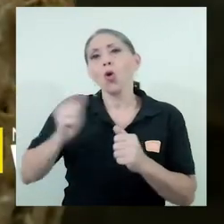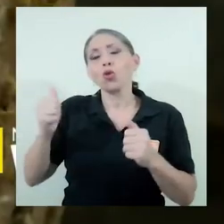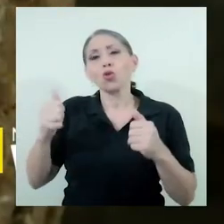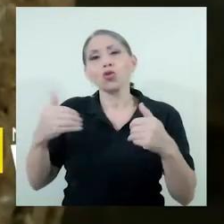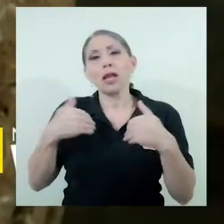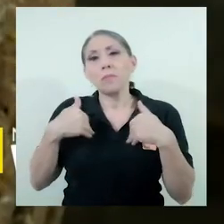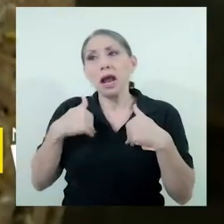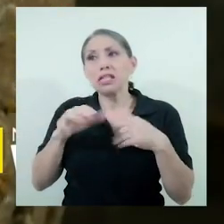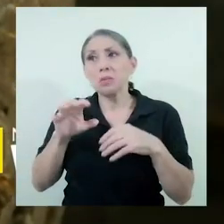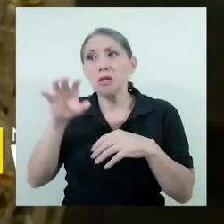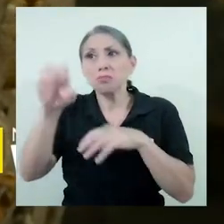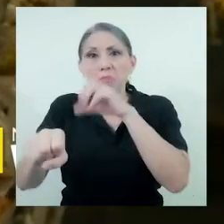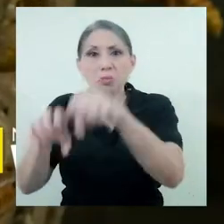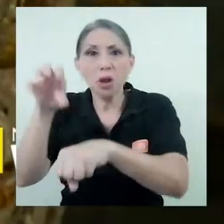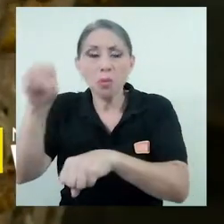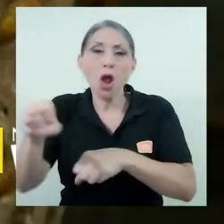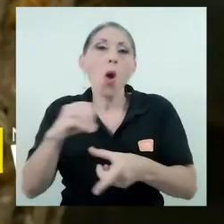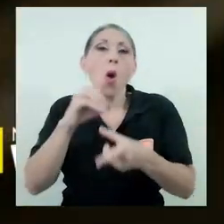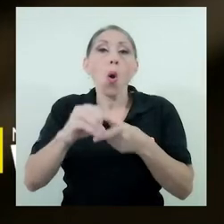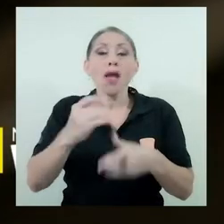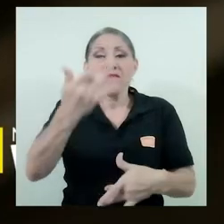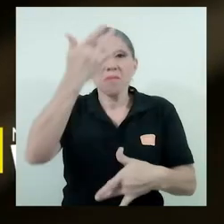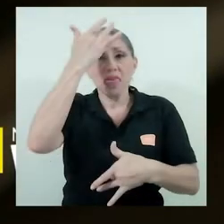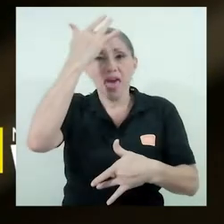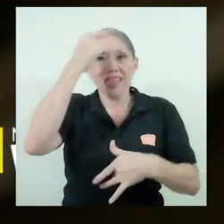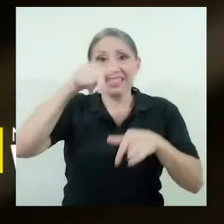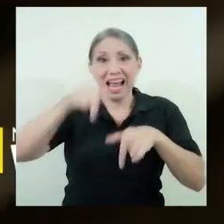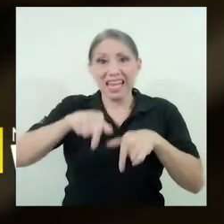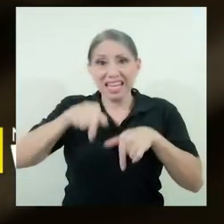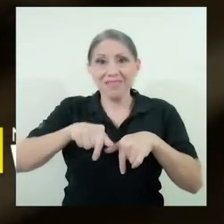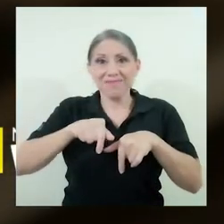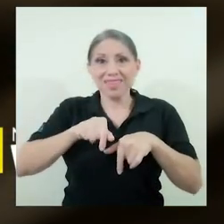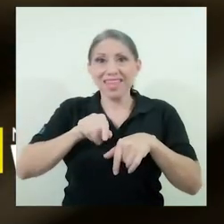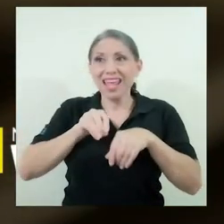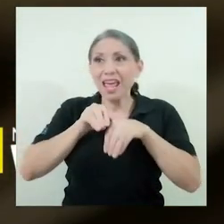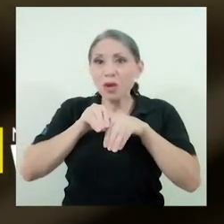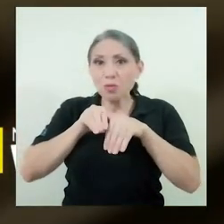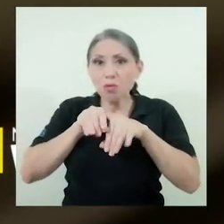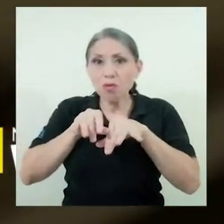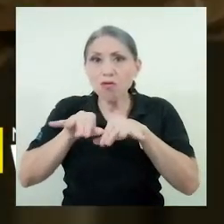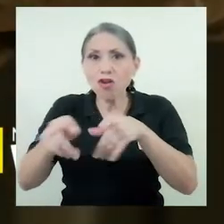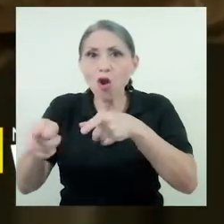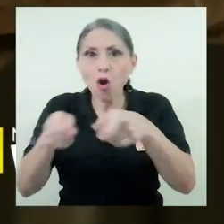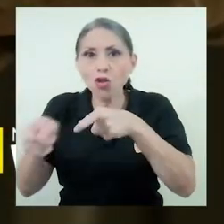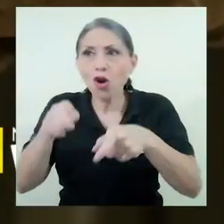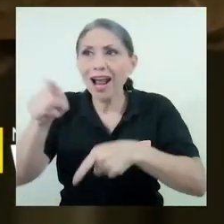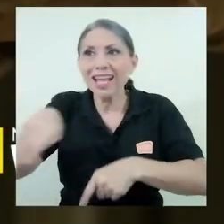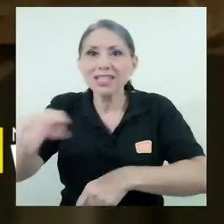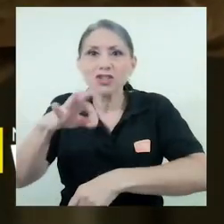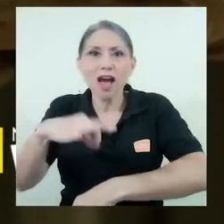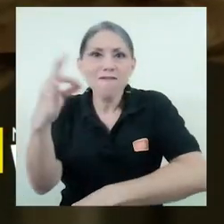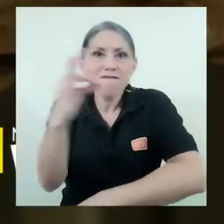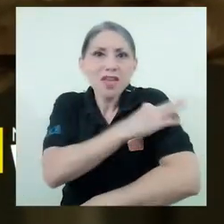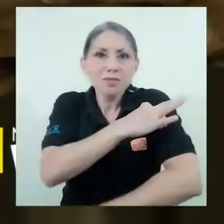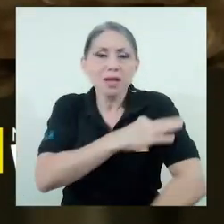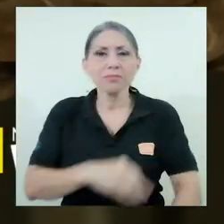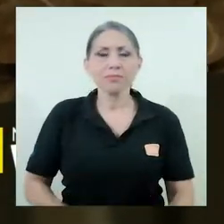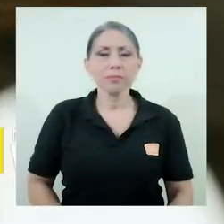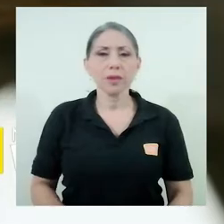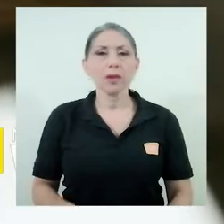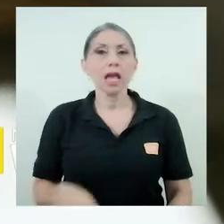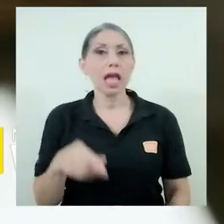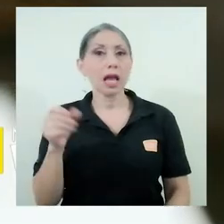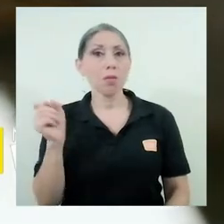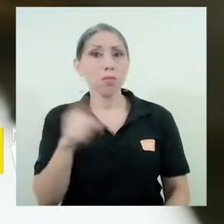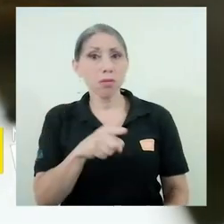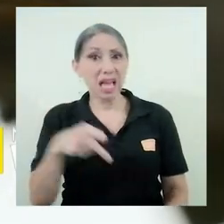a enfermedades que nosotros tenemos aquí que controlan esos grupos de avispos es tan peligrosa como se